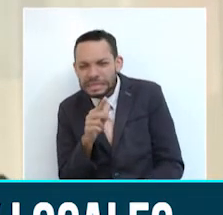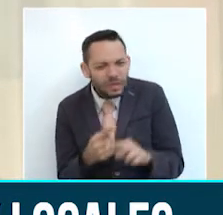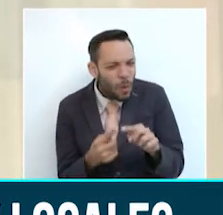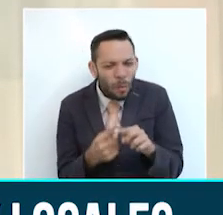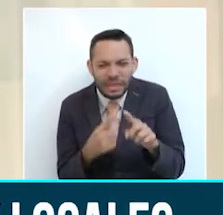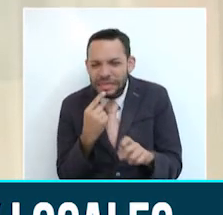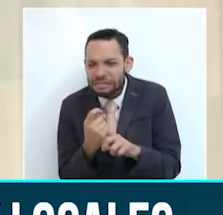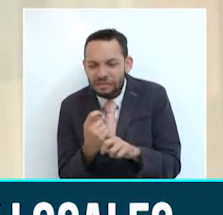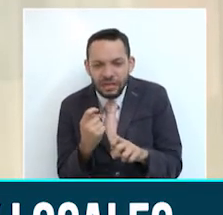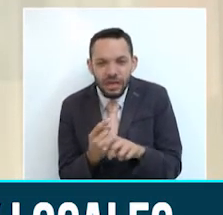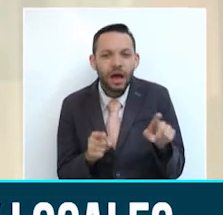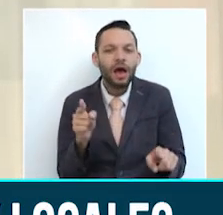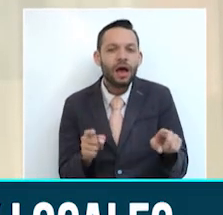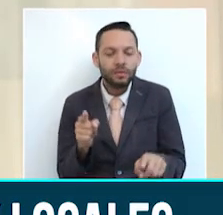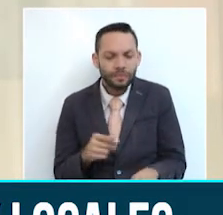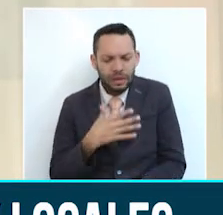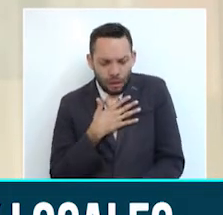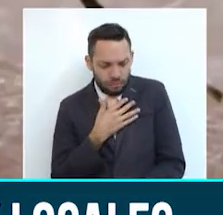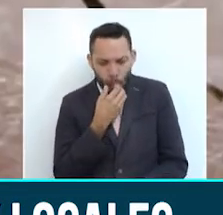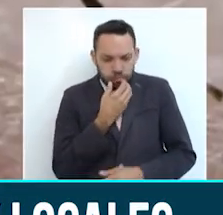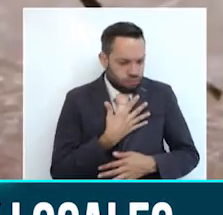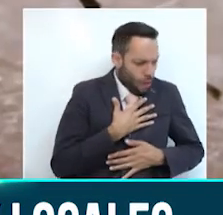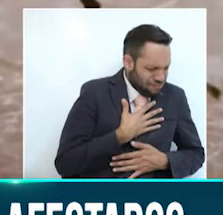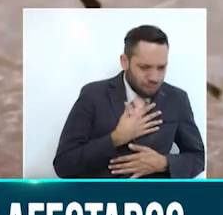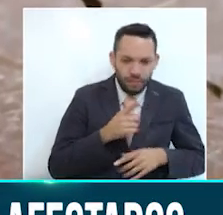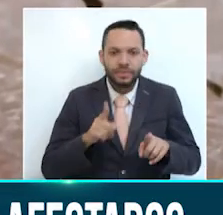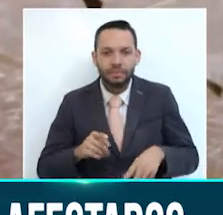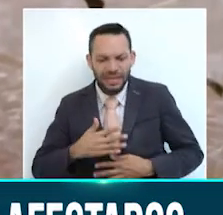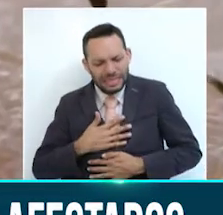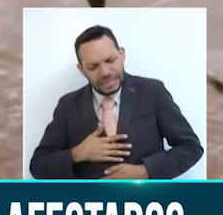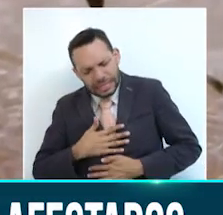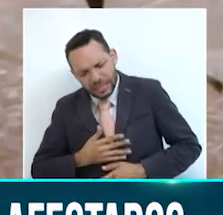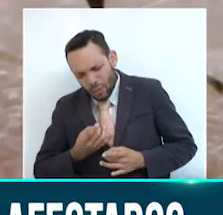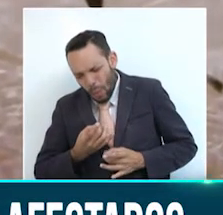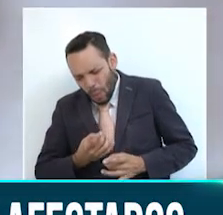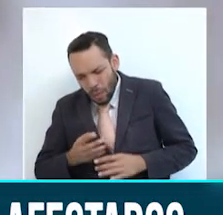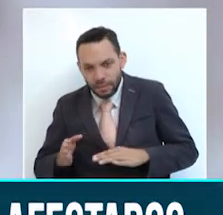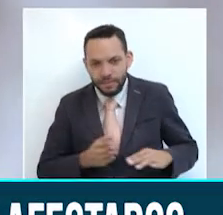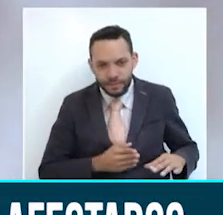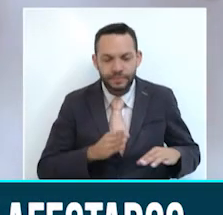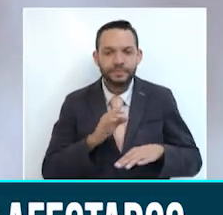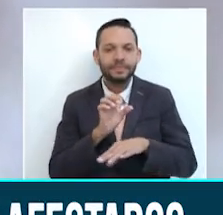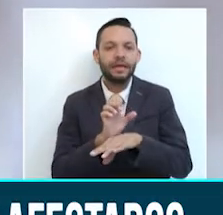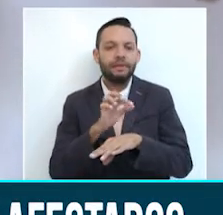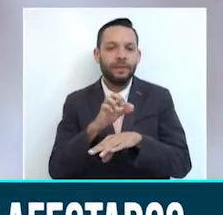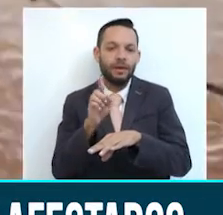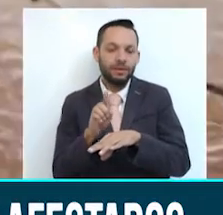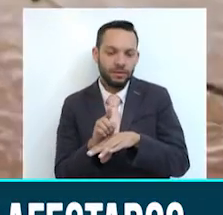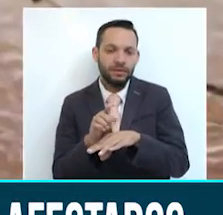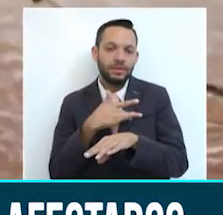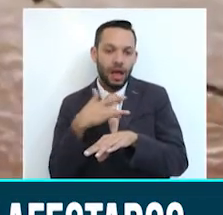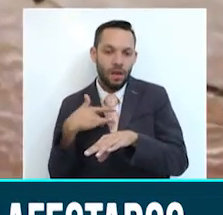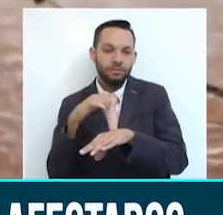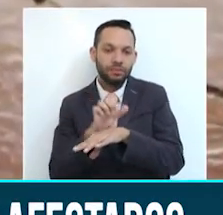situaciones vamos a tener vómito, dolor abdominal. Hay una controversia entre el Instituto Nacional de Salud que contabilizó 364